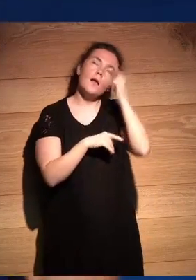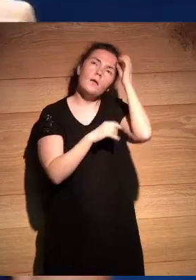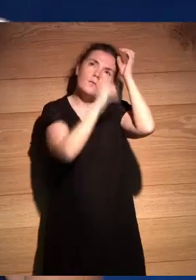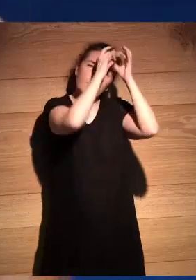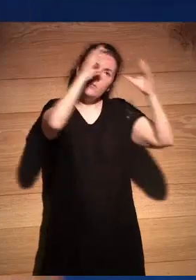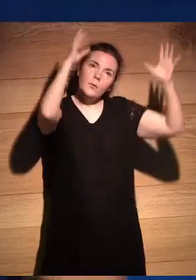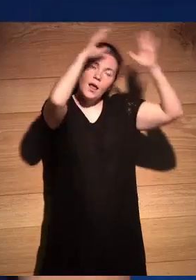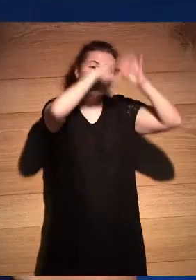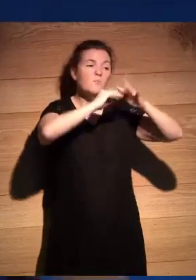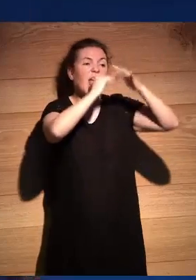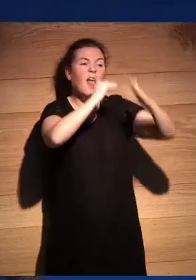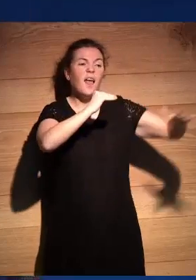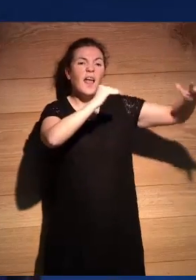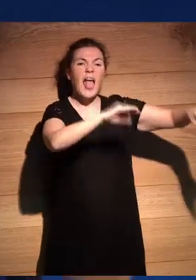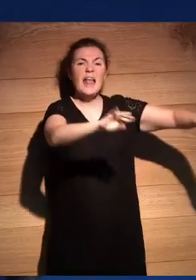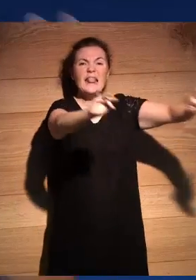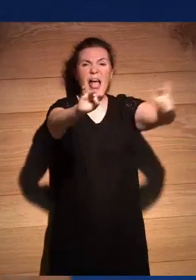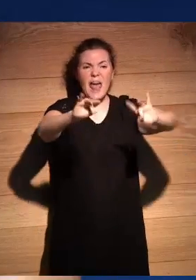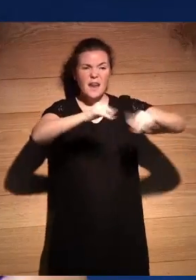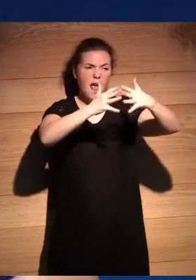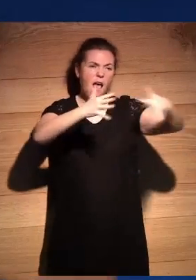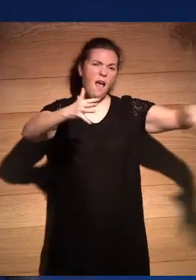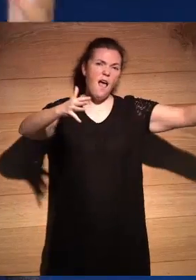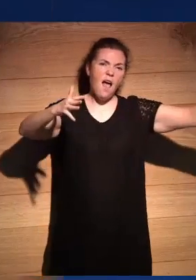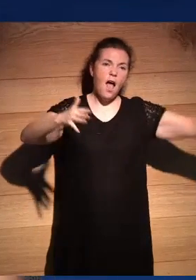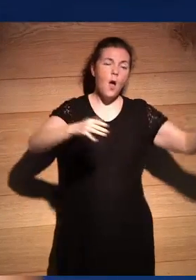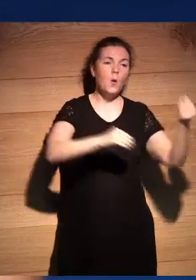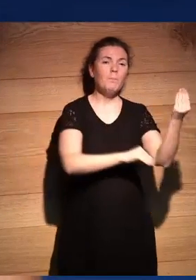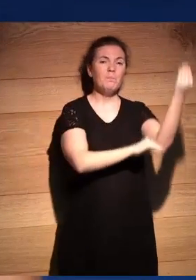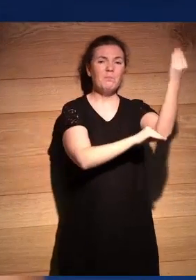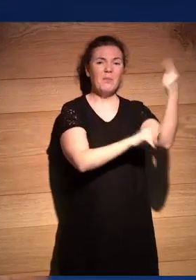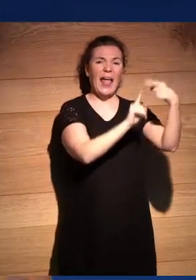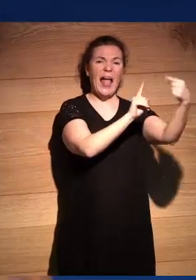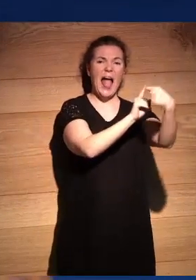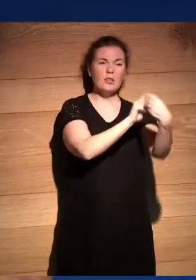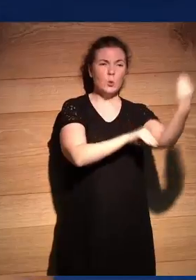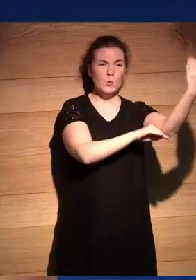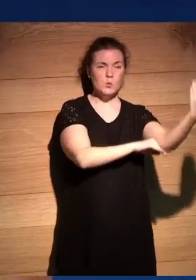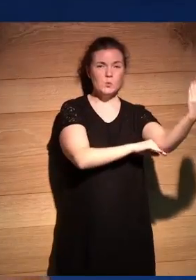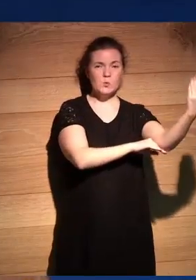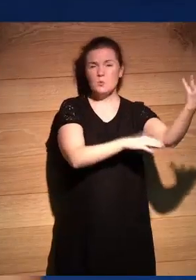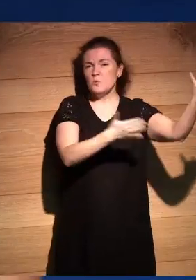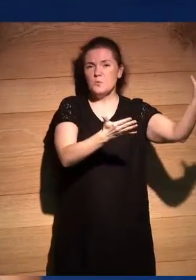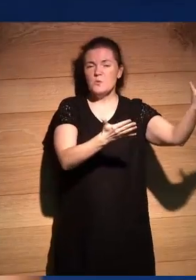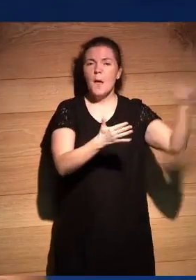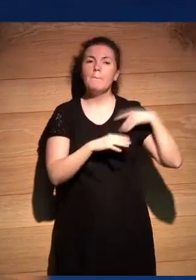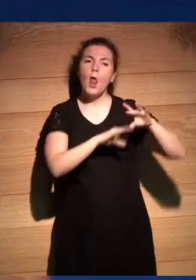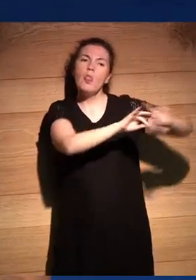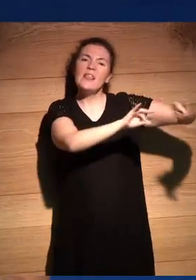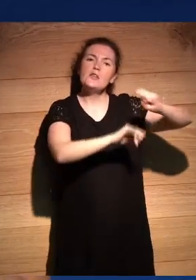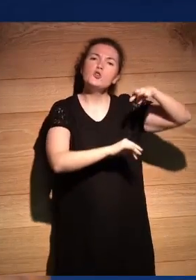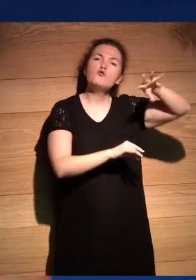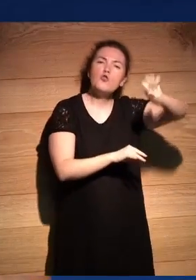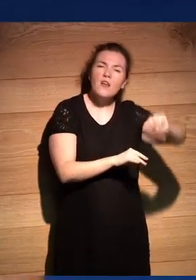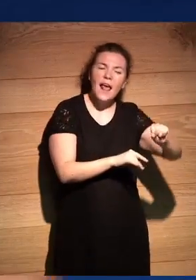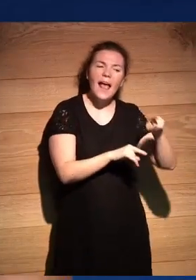pues es un campo de arena extendido con un cactus por aquí y en cambio el desierto de Sonora